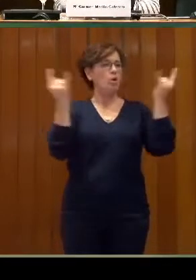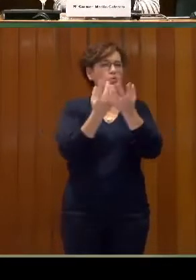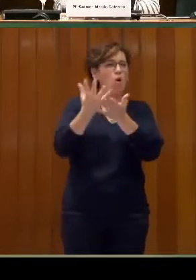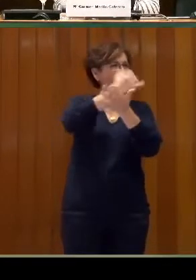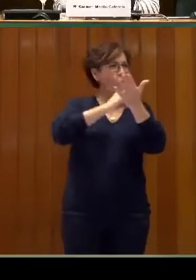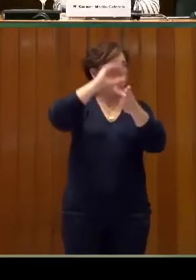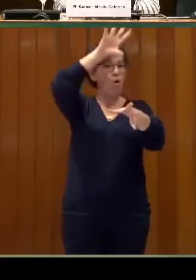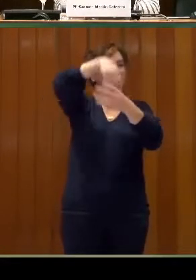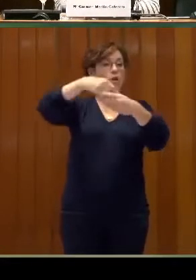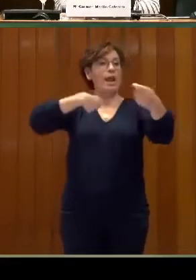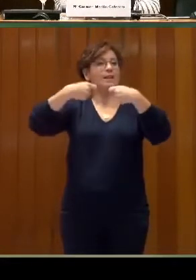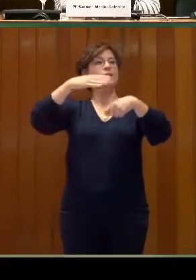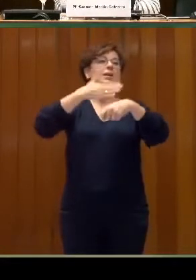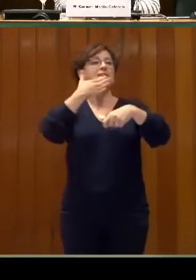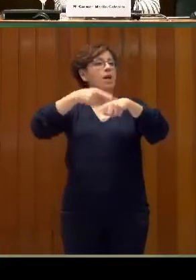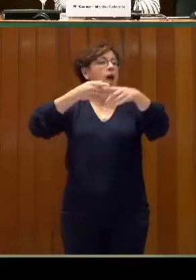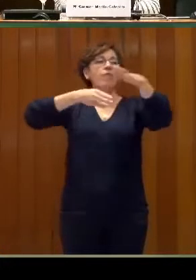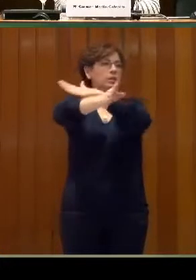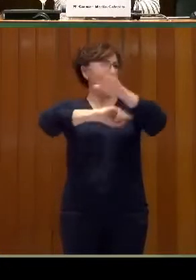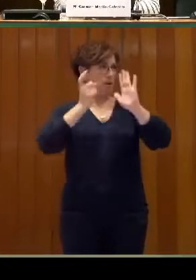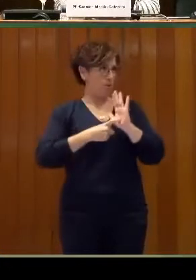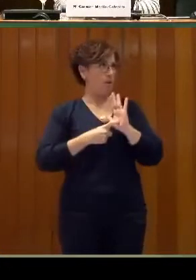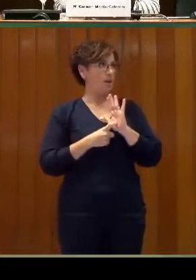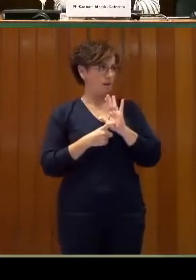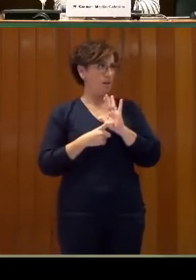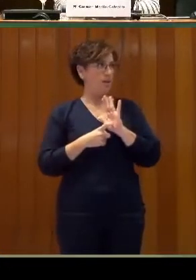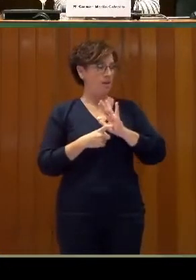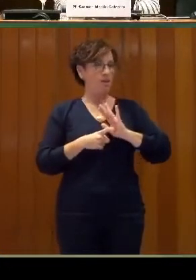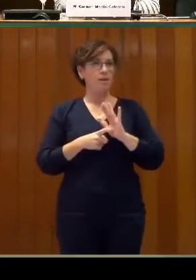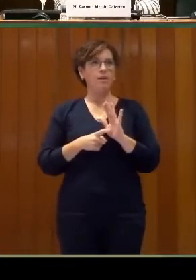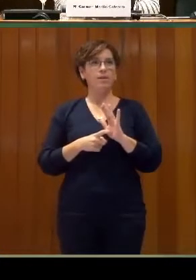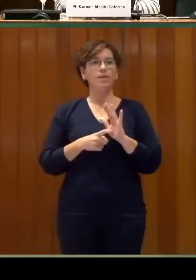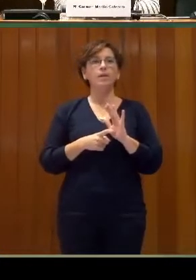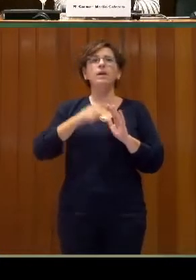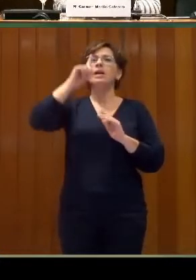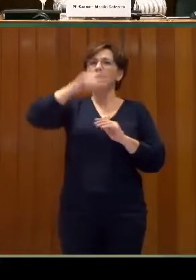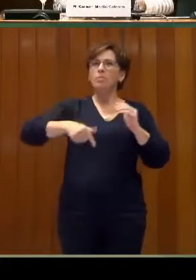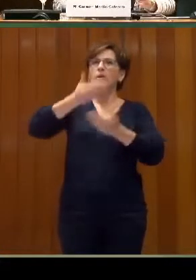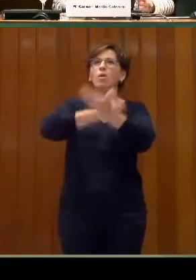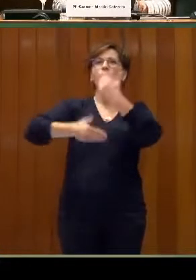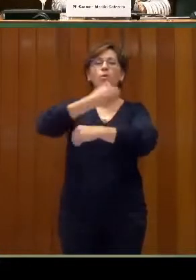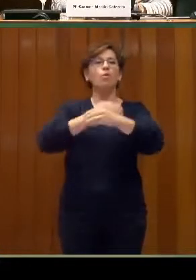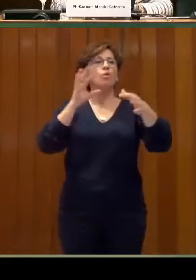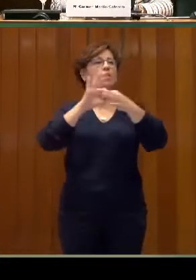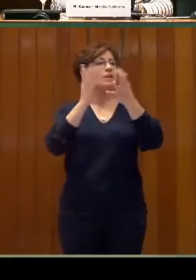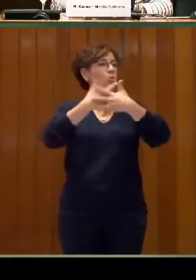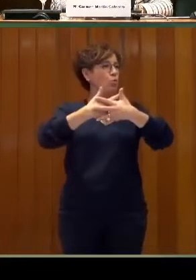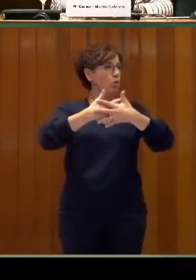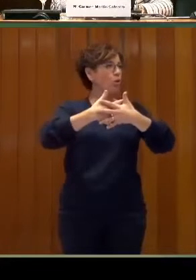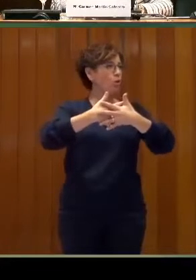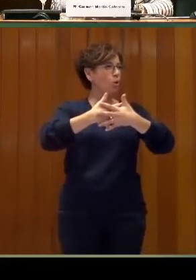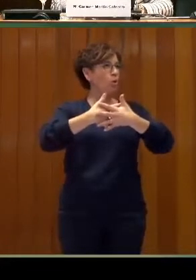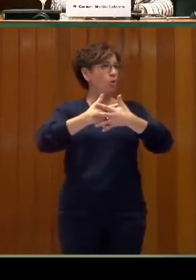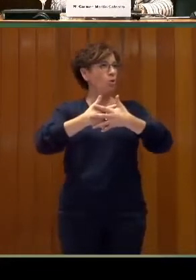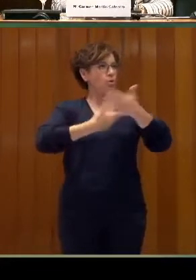accesible. Hemos hecho también, en colaboración con Illunion, porque nosotros, la verdad, que en estos temas